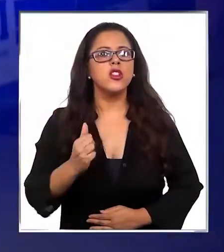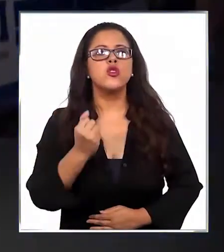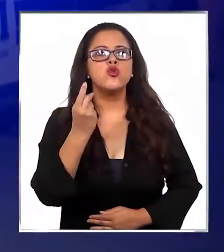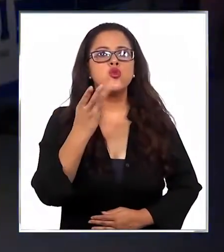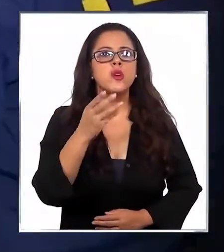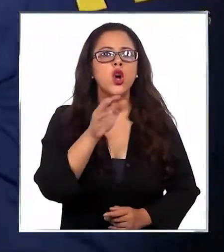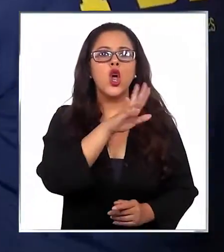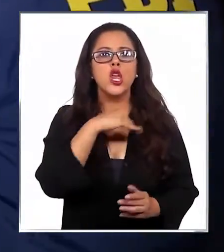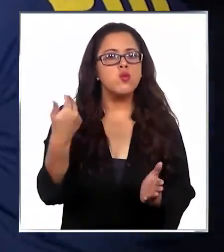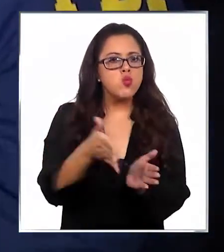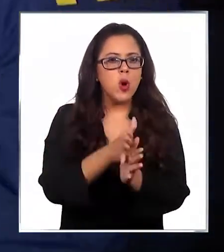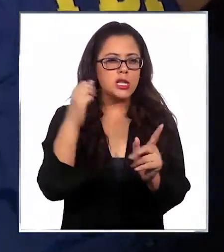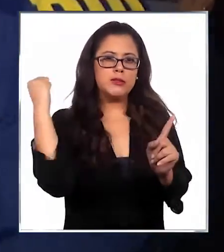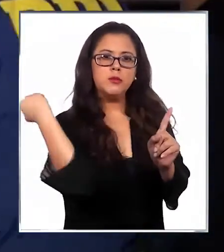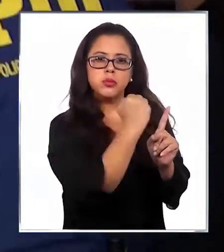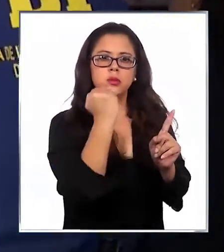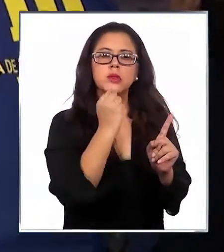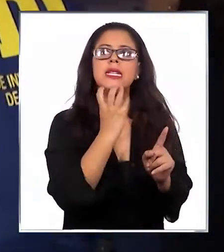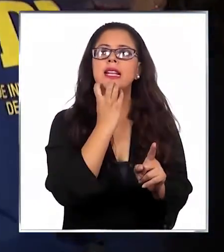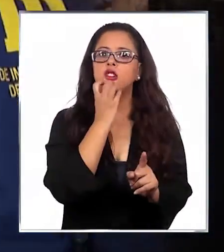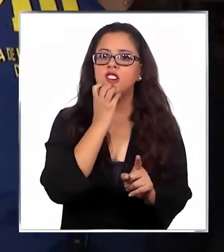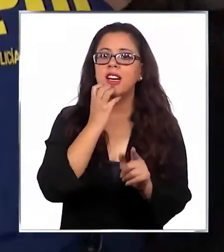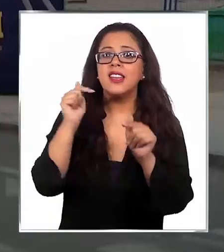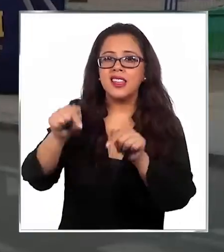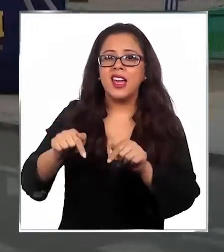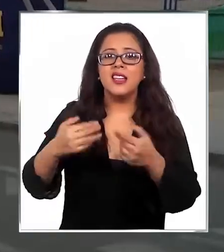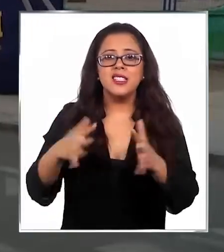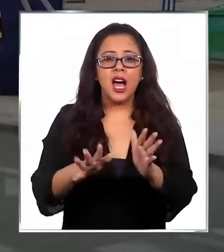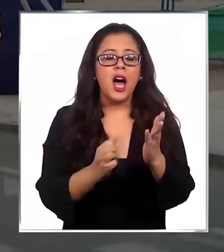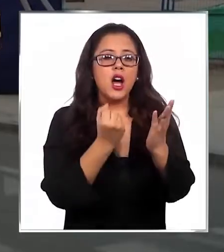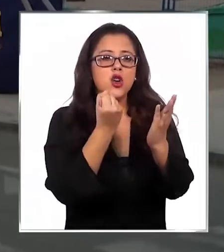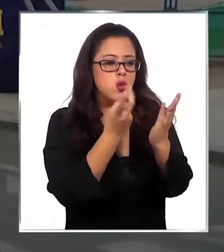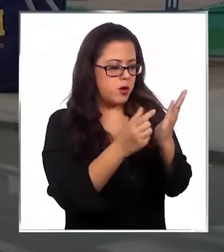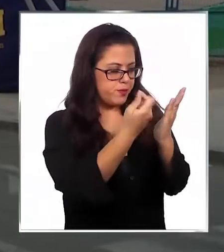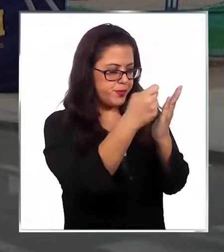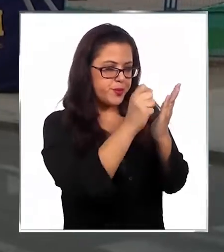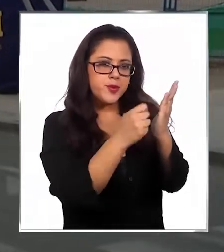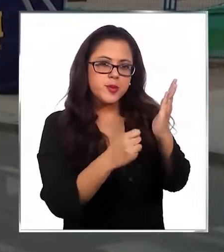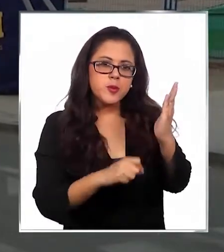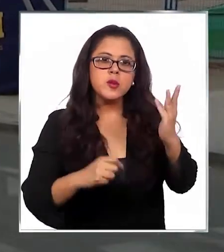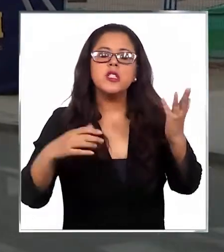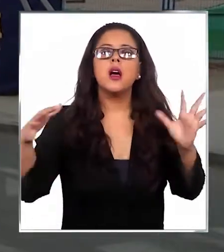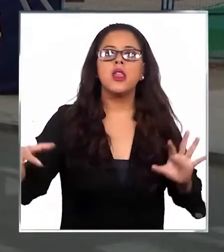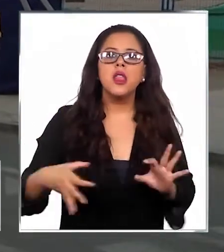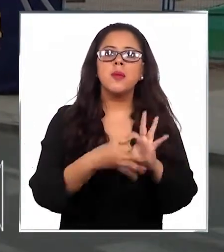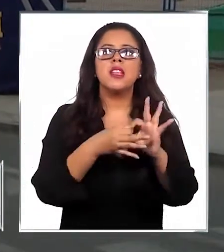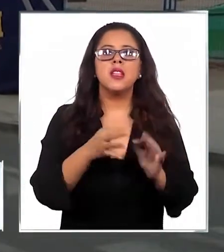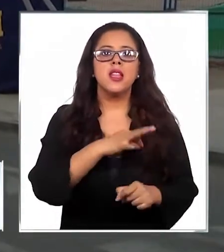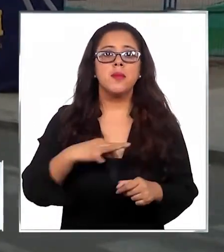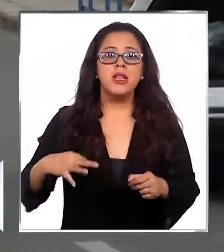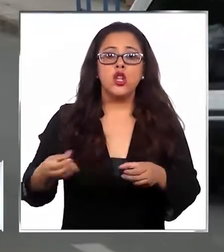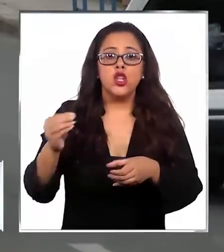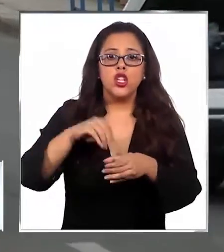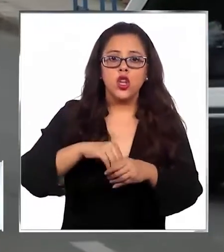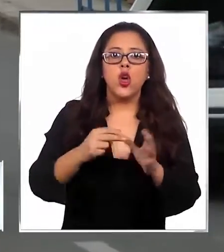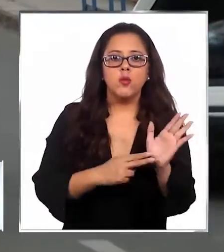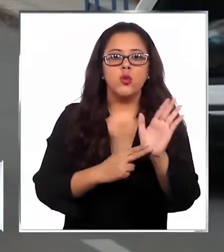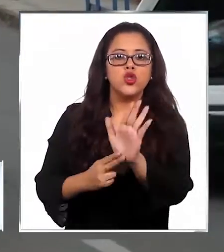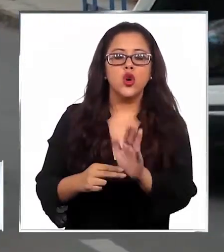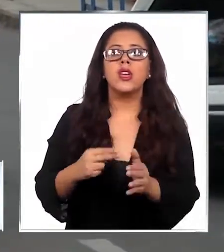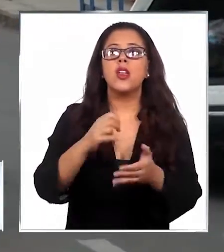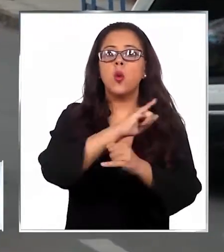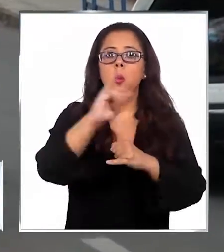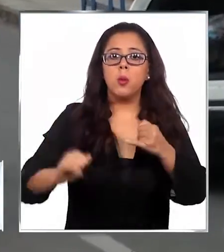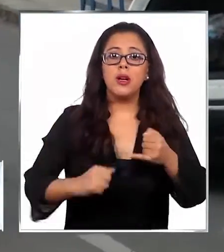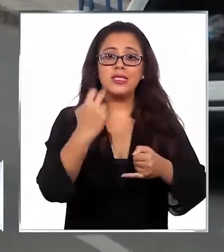Una importante cantidad de homicidios se registró en Antofagasta luego de que el Centro de Estudios y Análisis del delito dependiente del Ministerio del Interior diera a